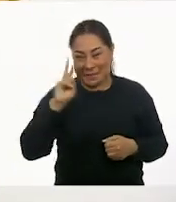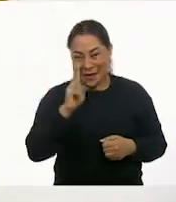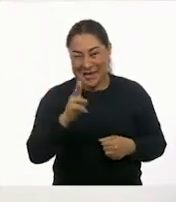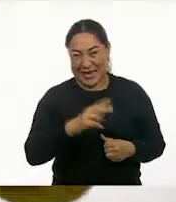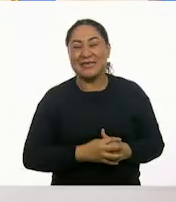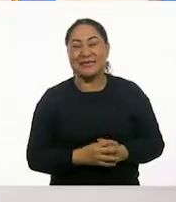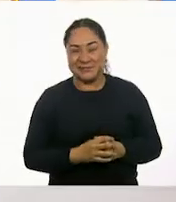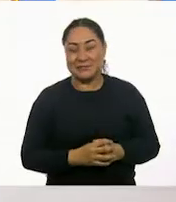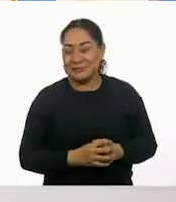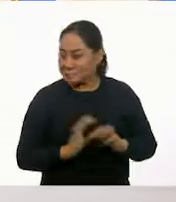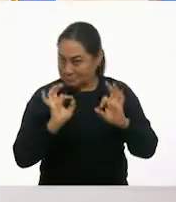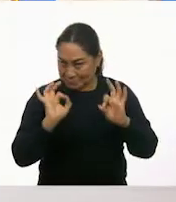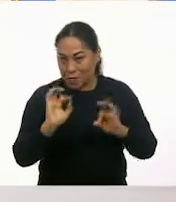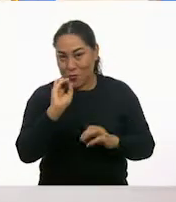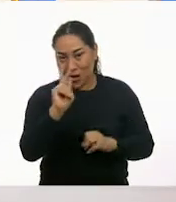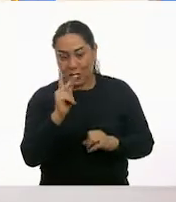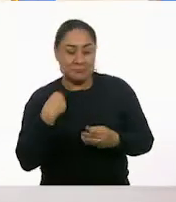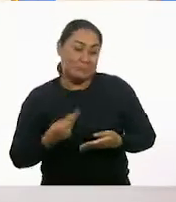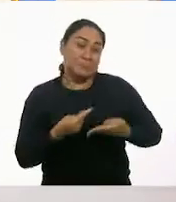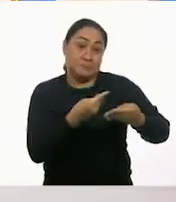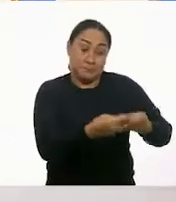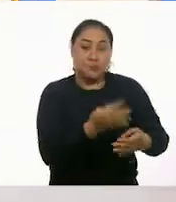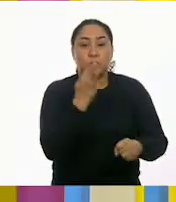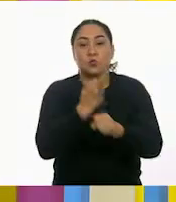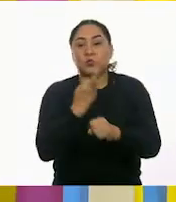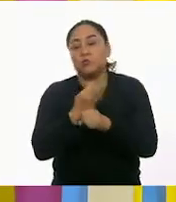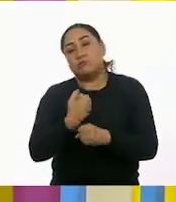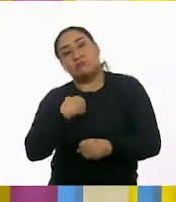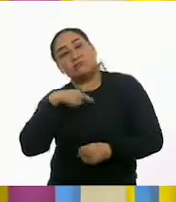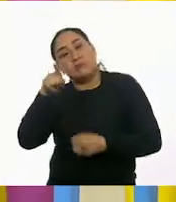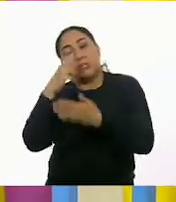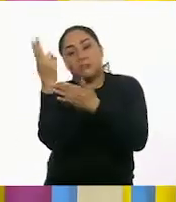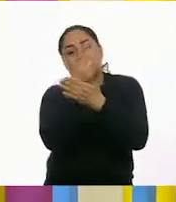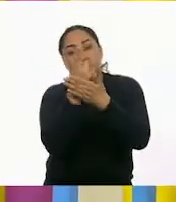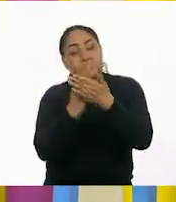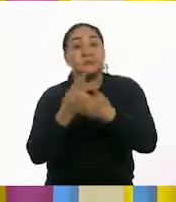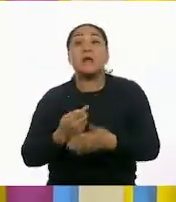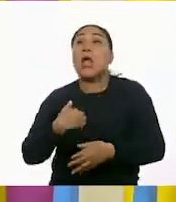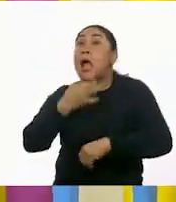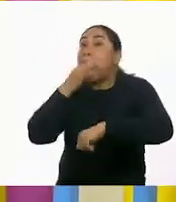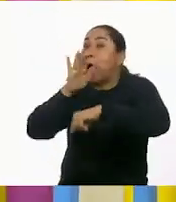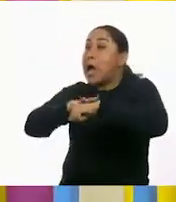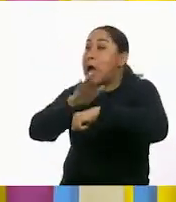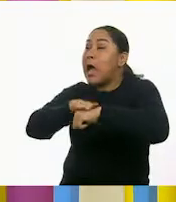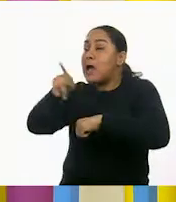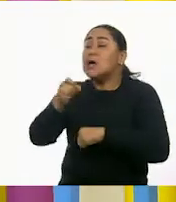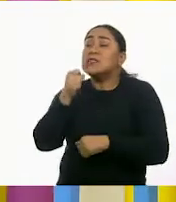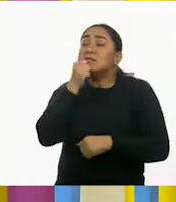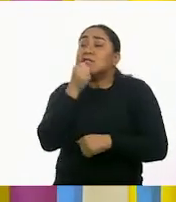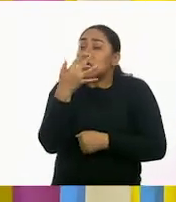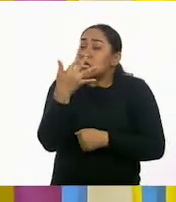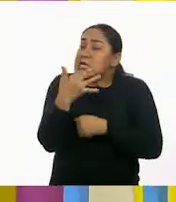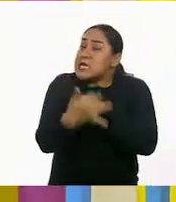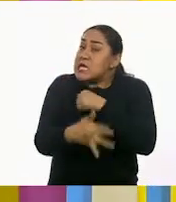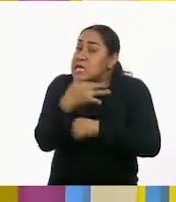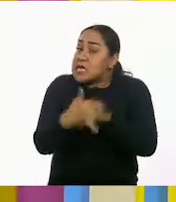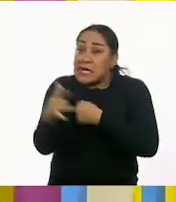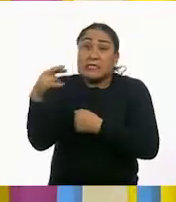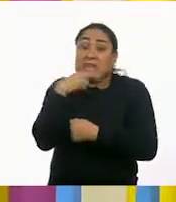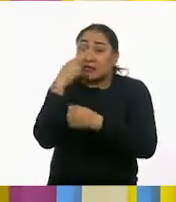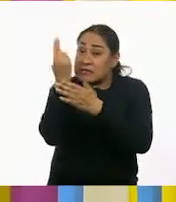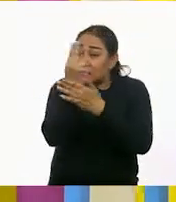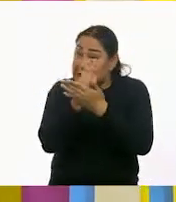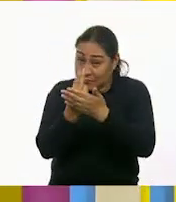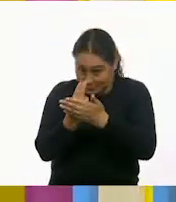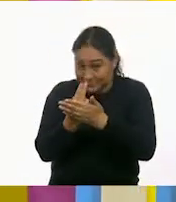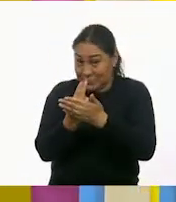Muy bien. Voy a dejarla y voy a comenzar. contar hasta 15. Tienes 15 segundos para dibujar lo mejor que puedas. ¿Va? Muy bien, muy bien.